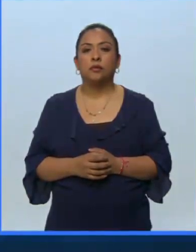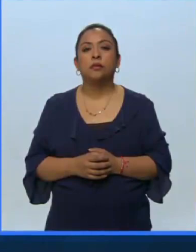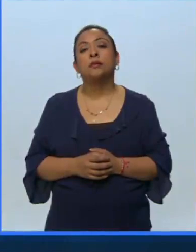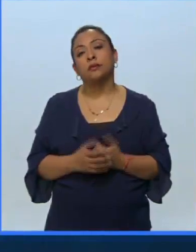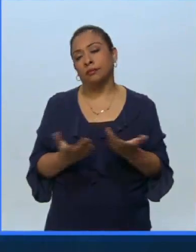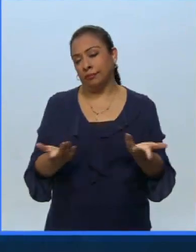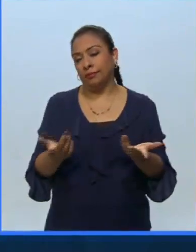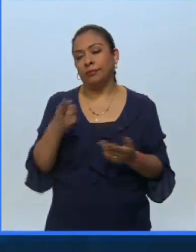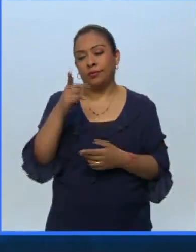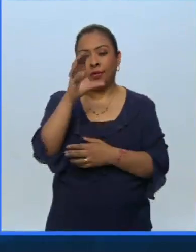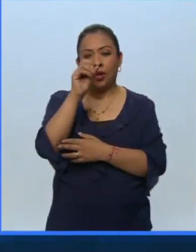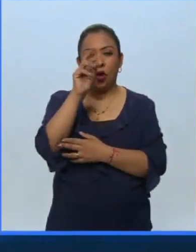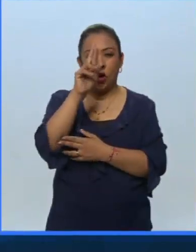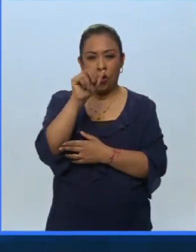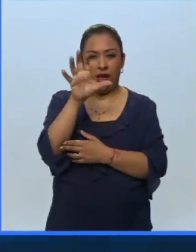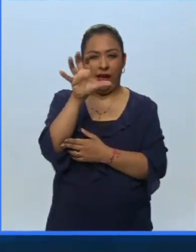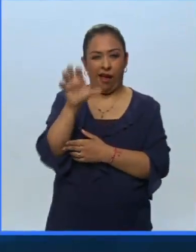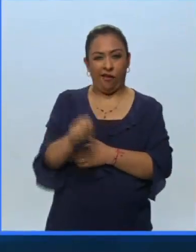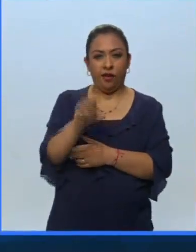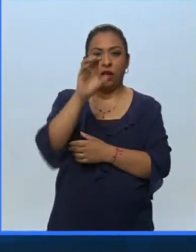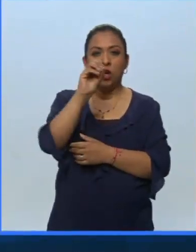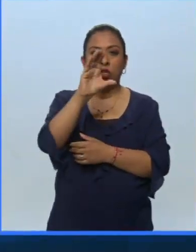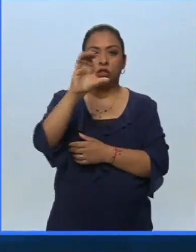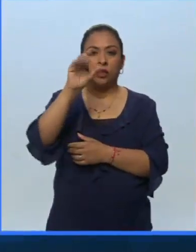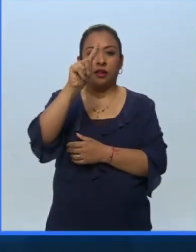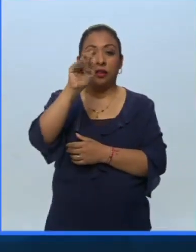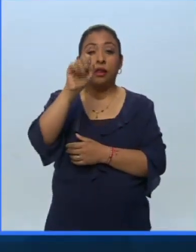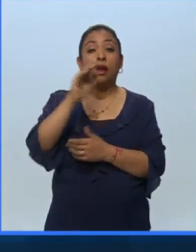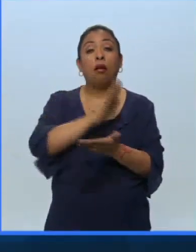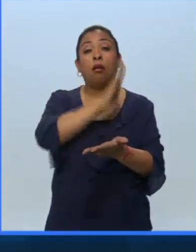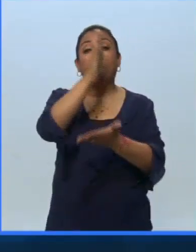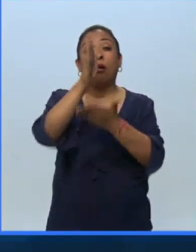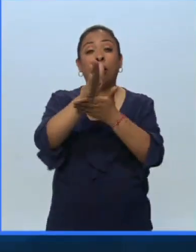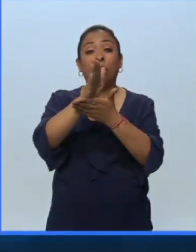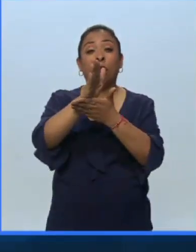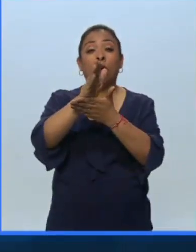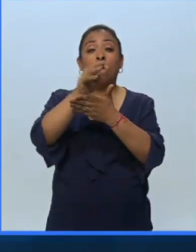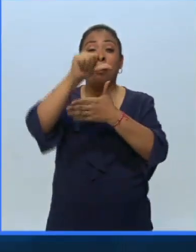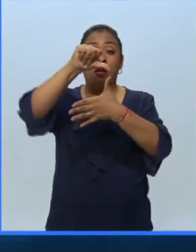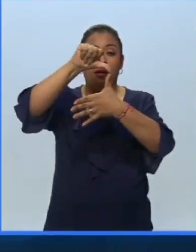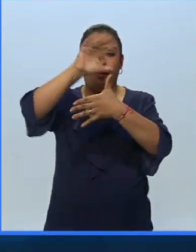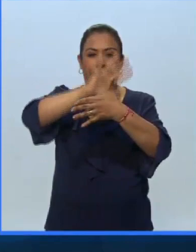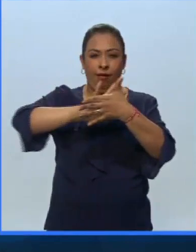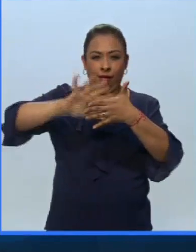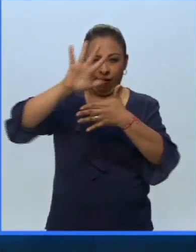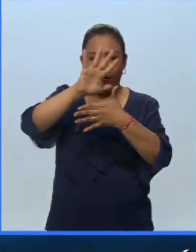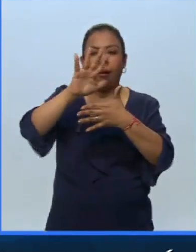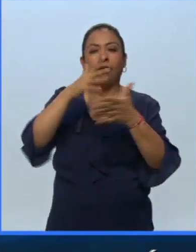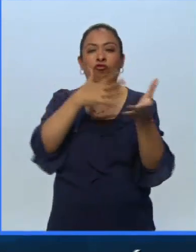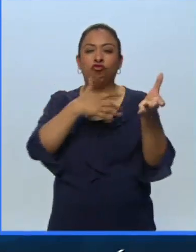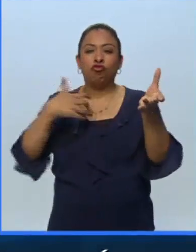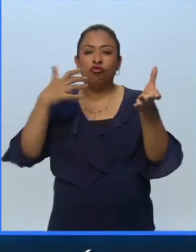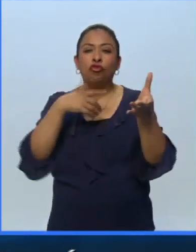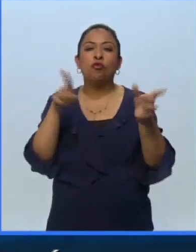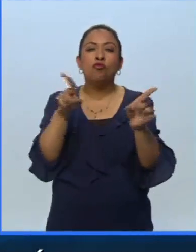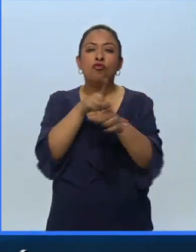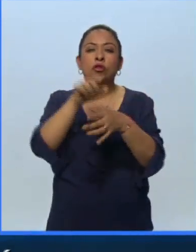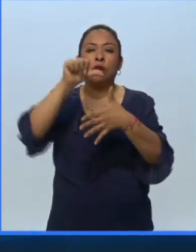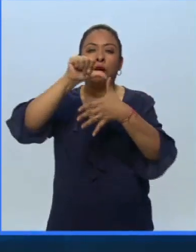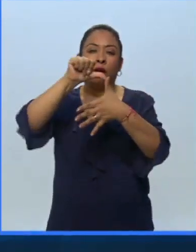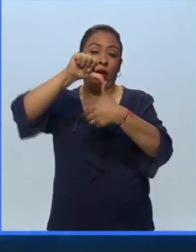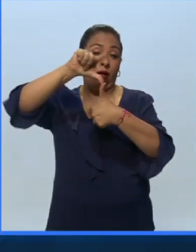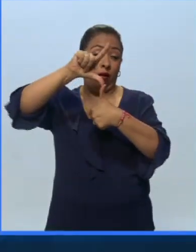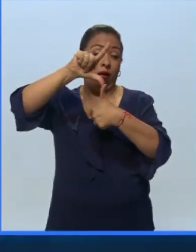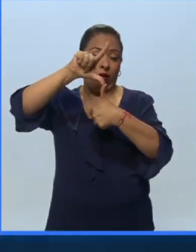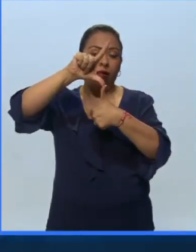Y bueno, del Cora, de África Occidental, vamos a viajar hasta América del Sur con el arpa y la música de América Latina. No es lo